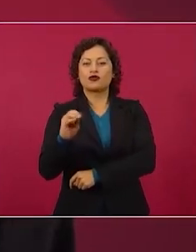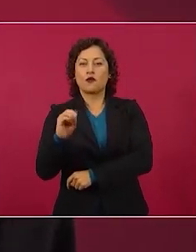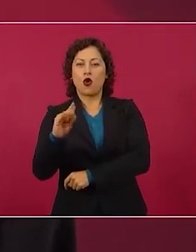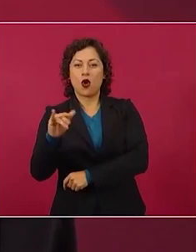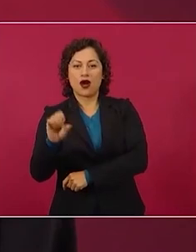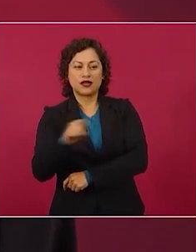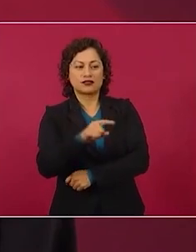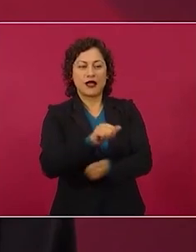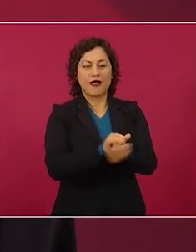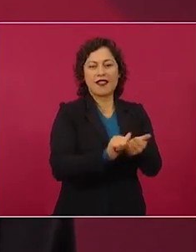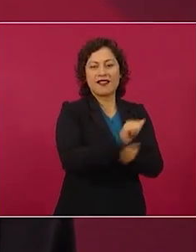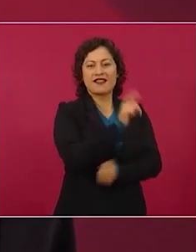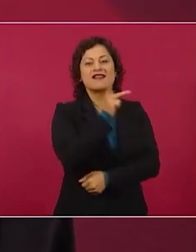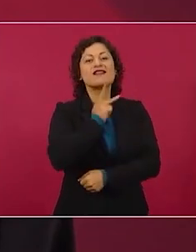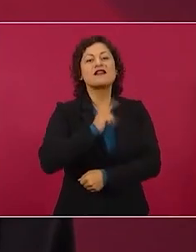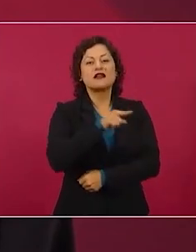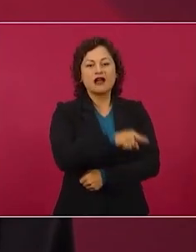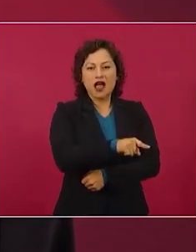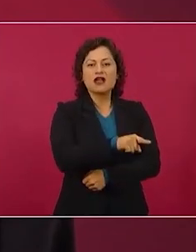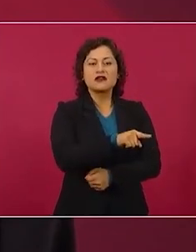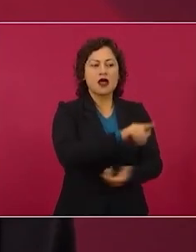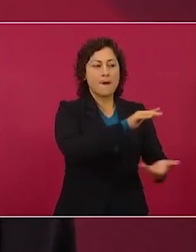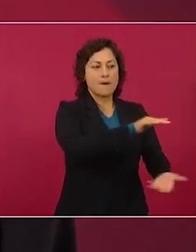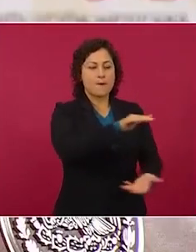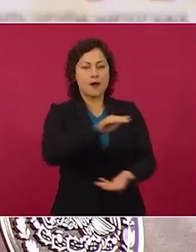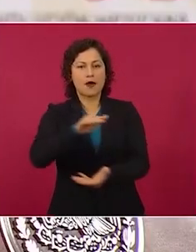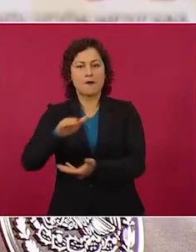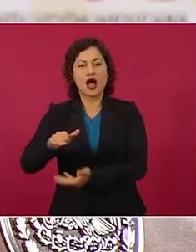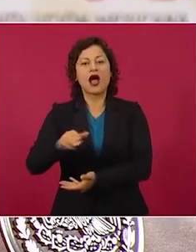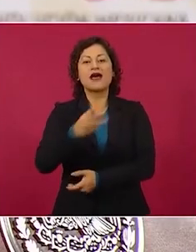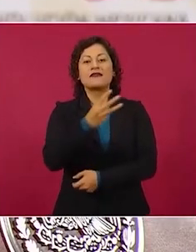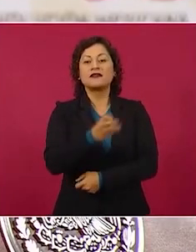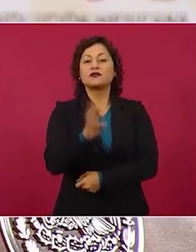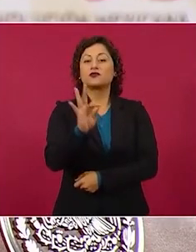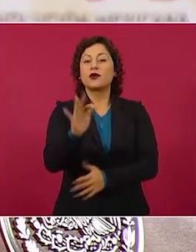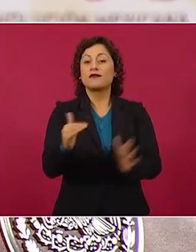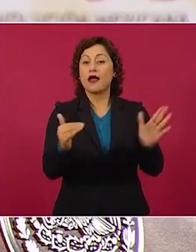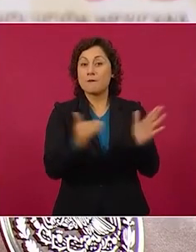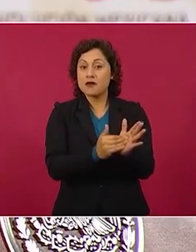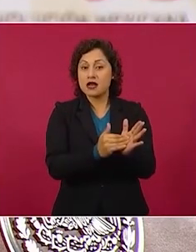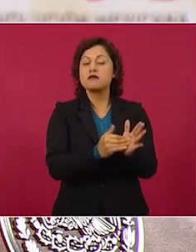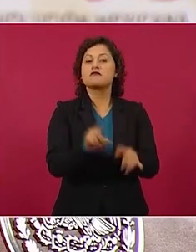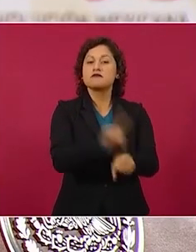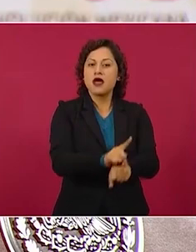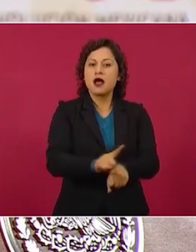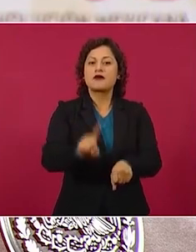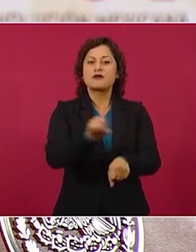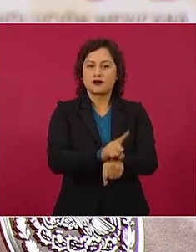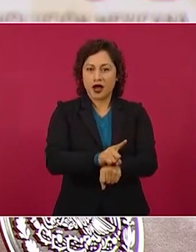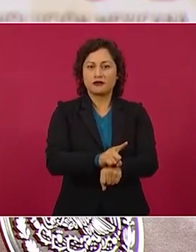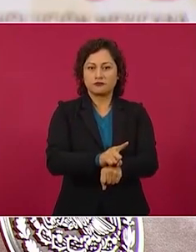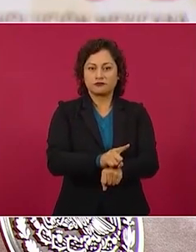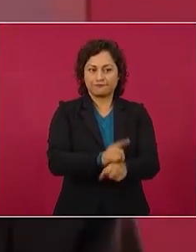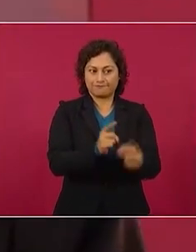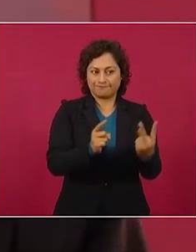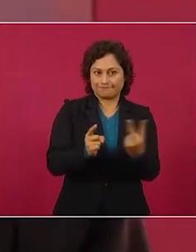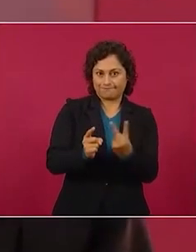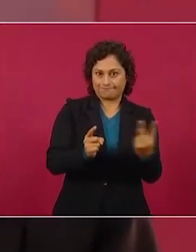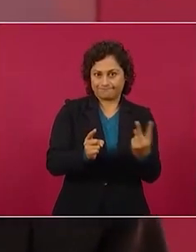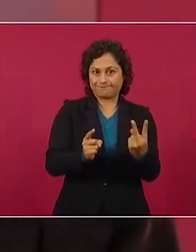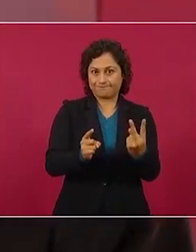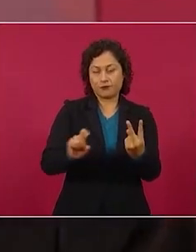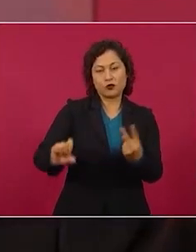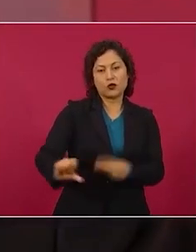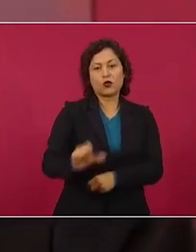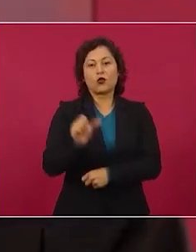340 mil barriles diarios y una inversión adicional de